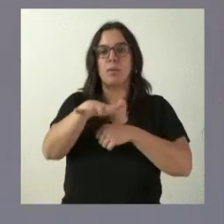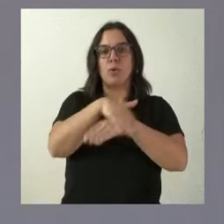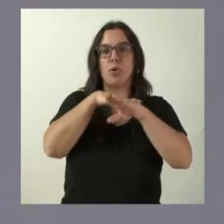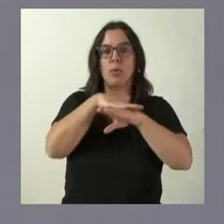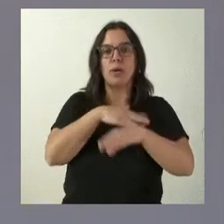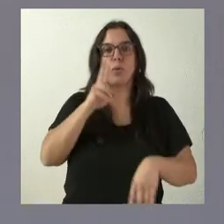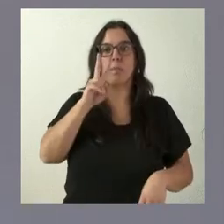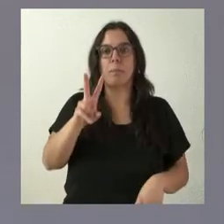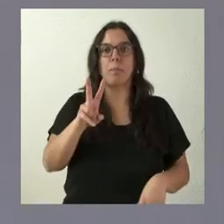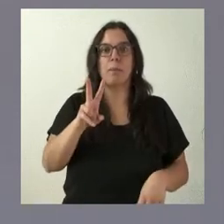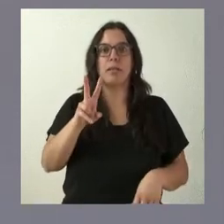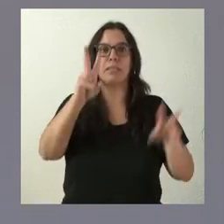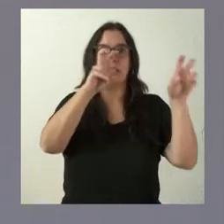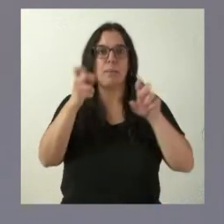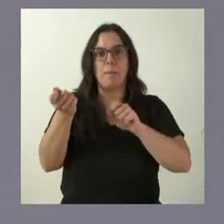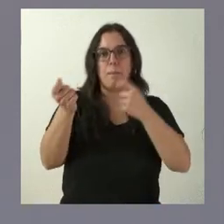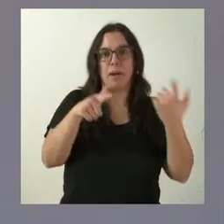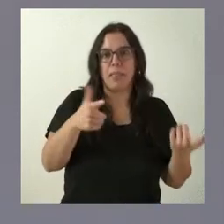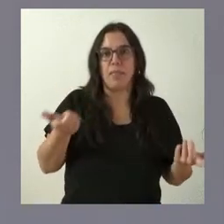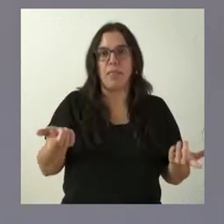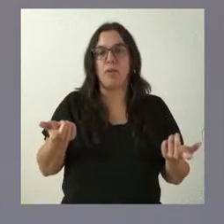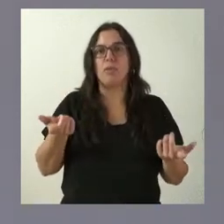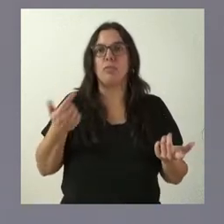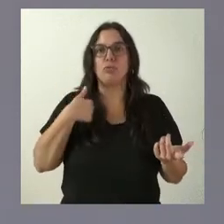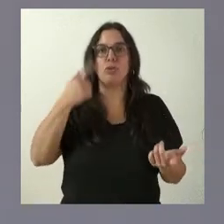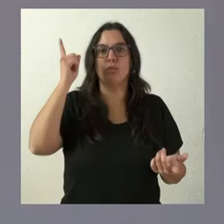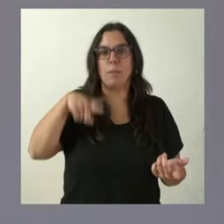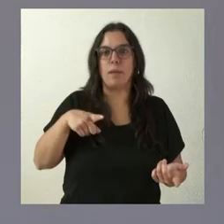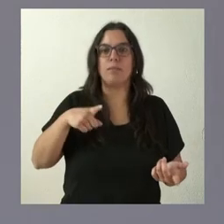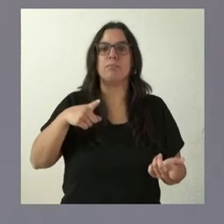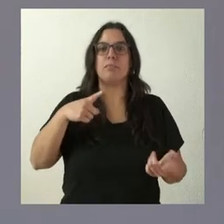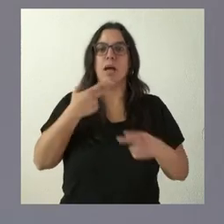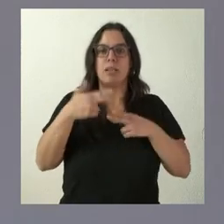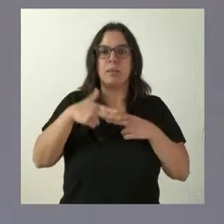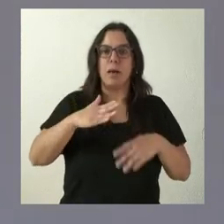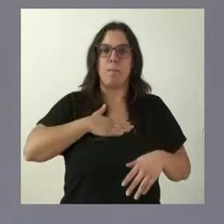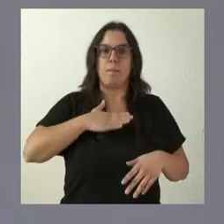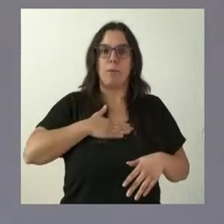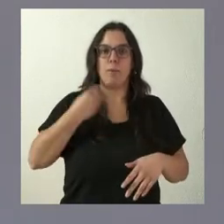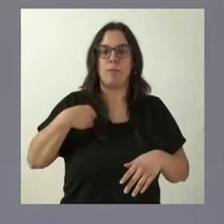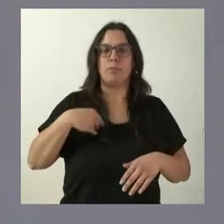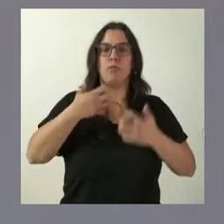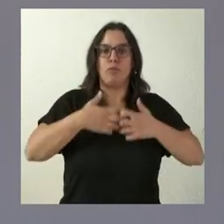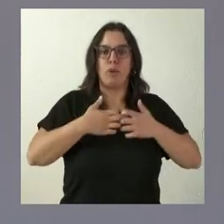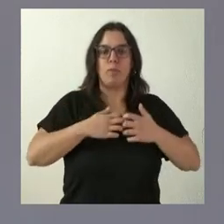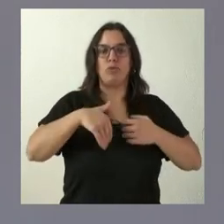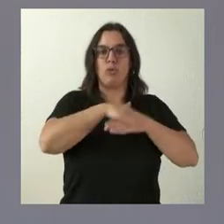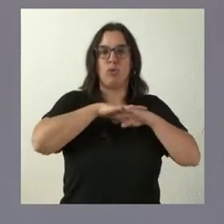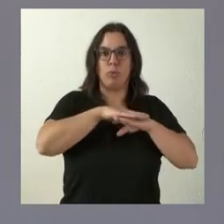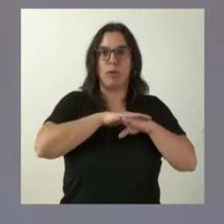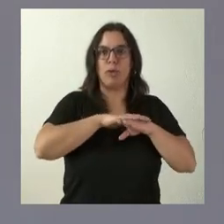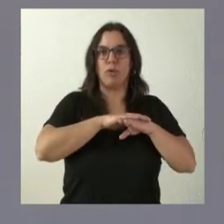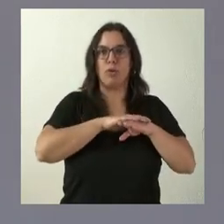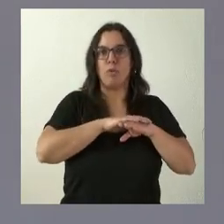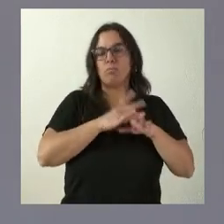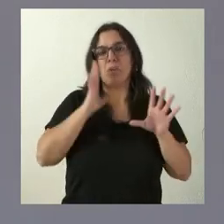ustedes que hay cuestiones parecidas. Yo veo también mucha actividad propia de la actividad orgánica en el Gobierno de España. Lo encuentro dentro de